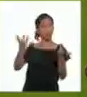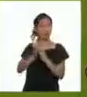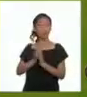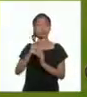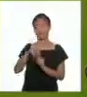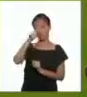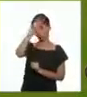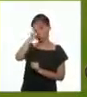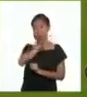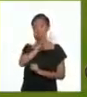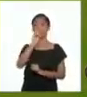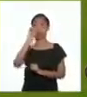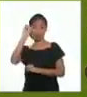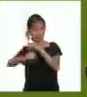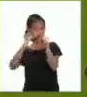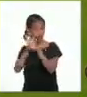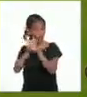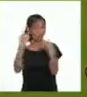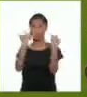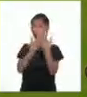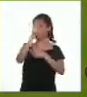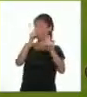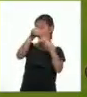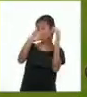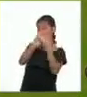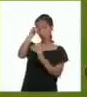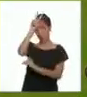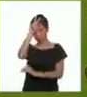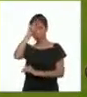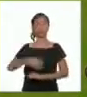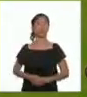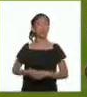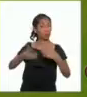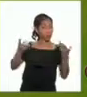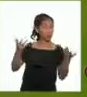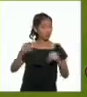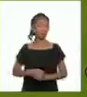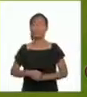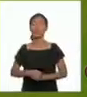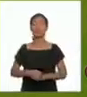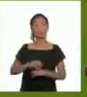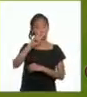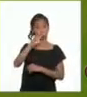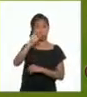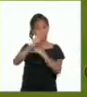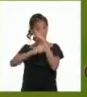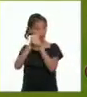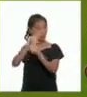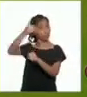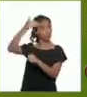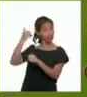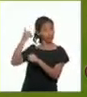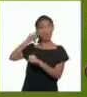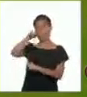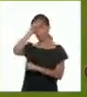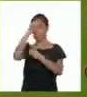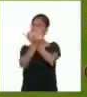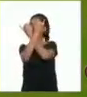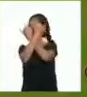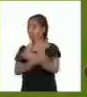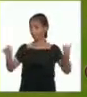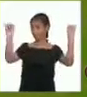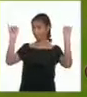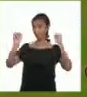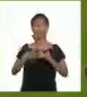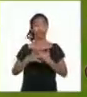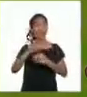El Bicentenario es de todas las peruanas y de todos los peruanos en todas las regiones del país. Cuando hace 200 años el Perú se convirtió en una nación independiente,